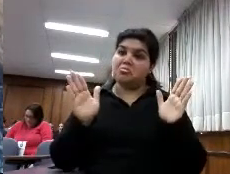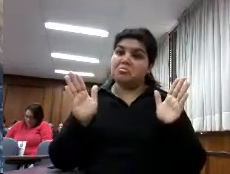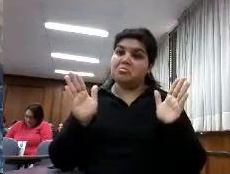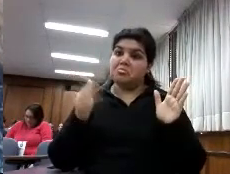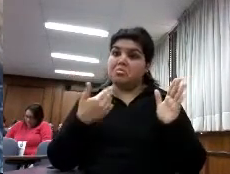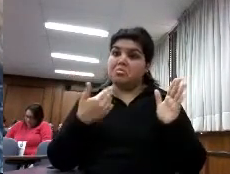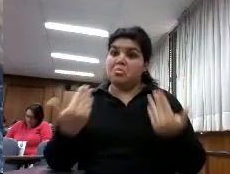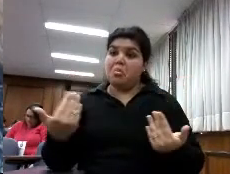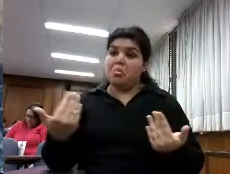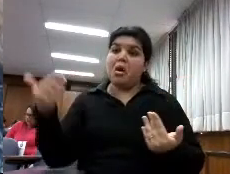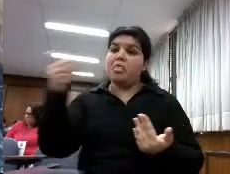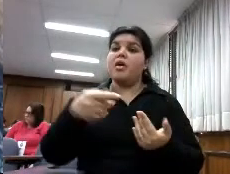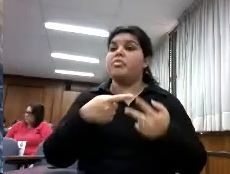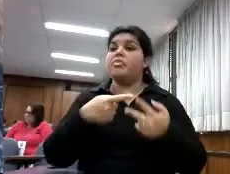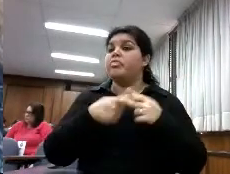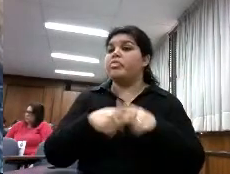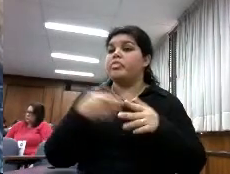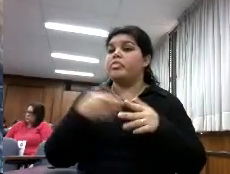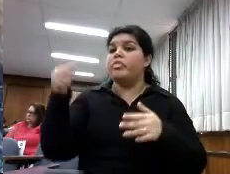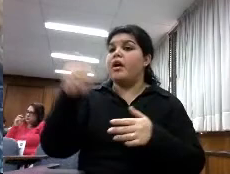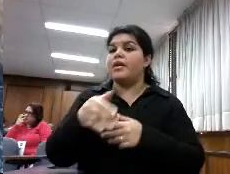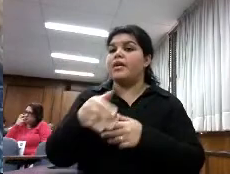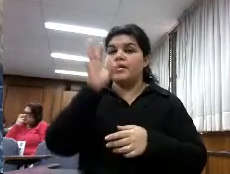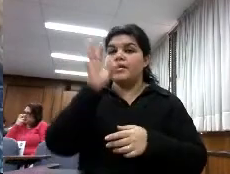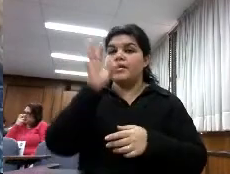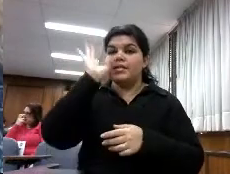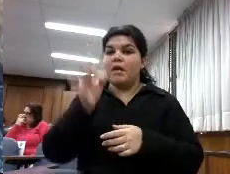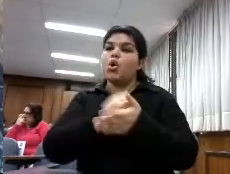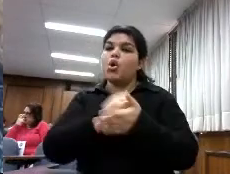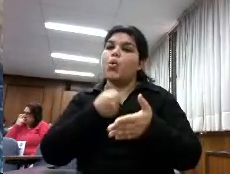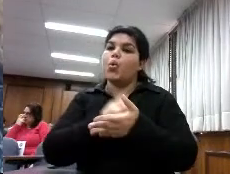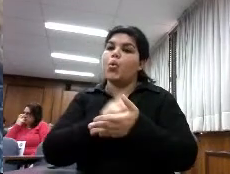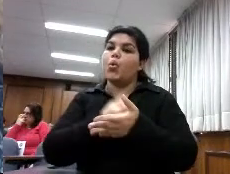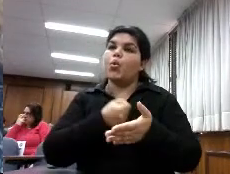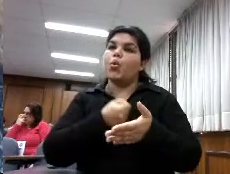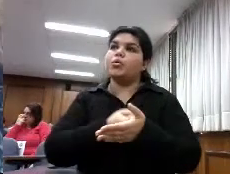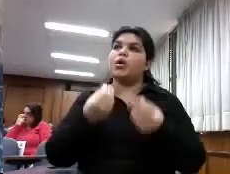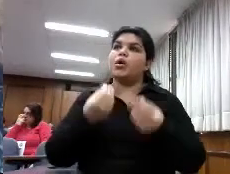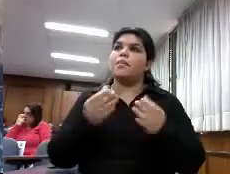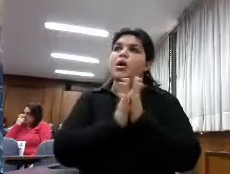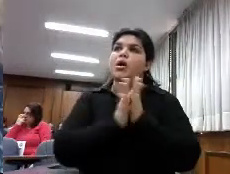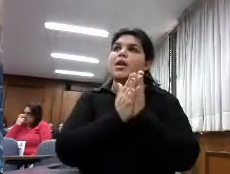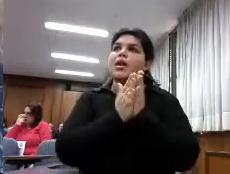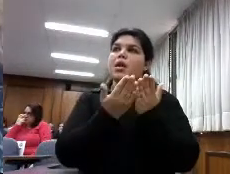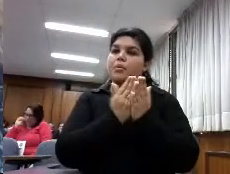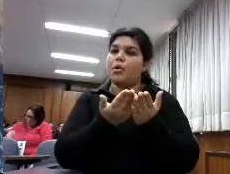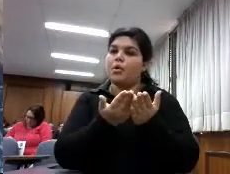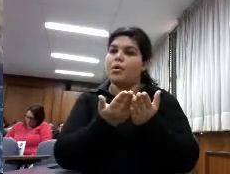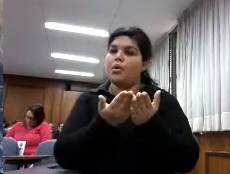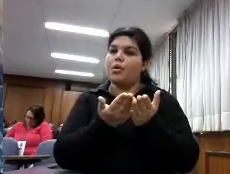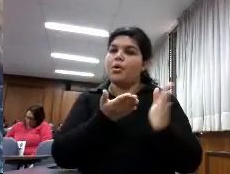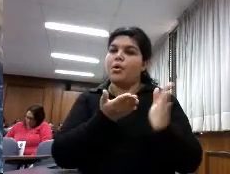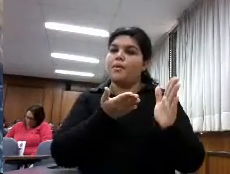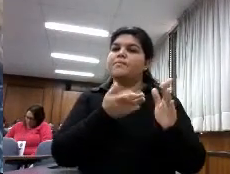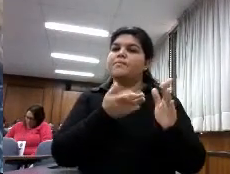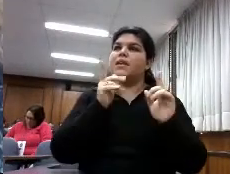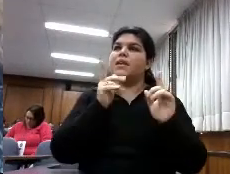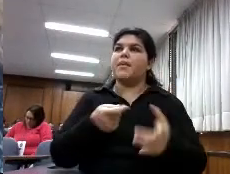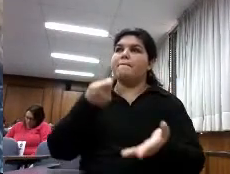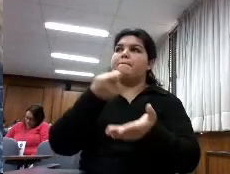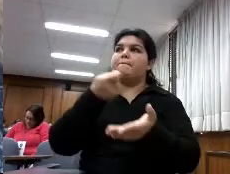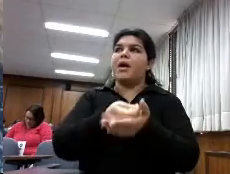tema vamos a poder ver los retos que tiene el publicar un libro electrónico el pago de los cargos por